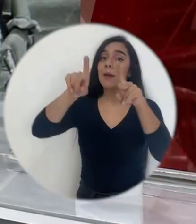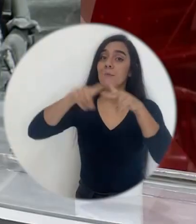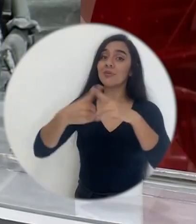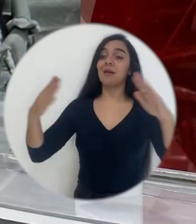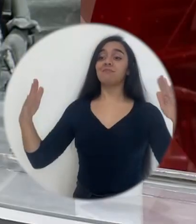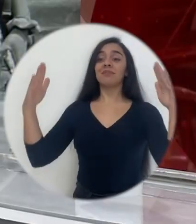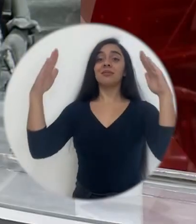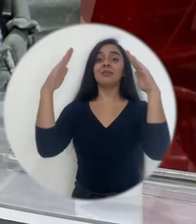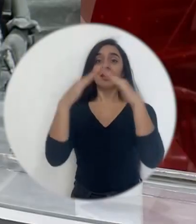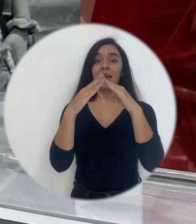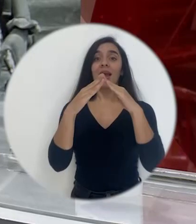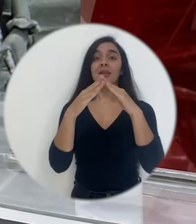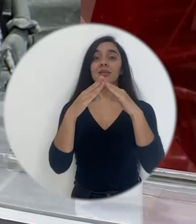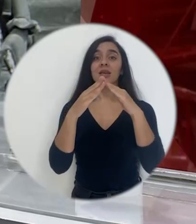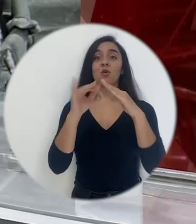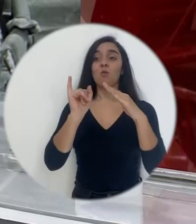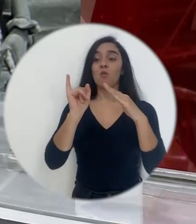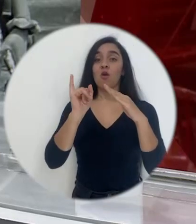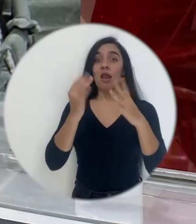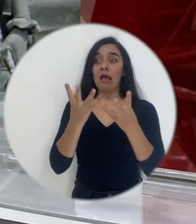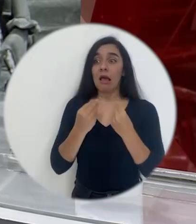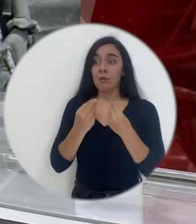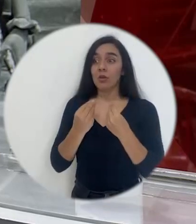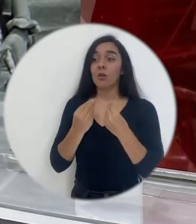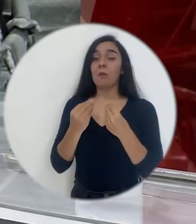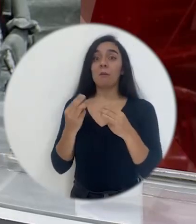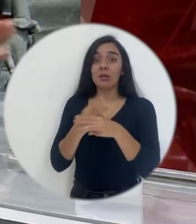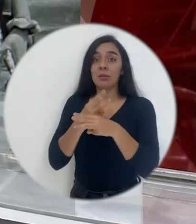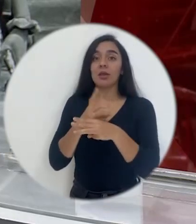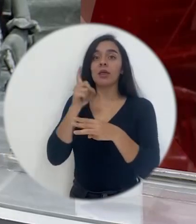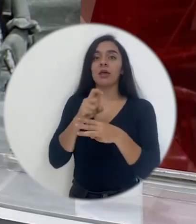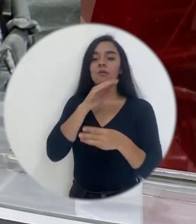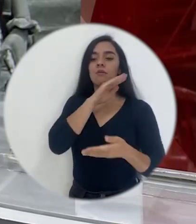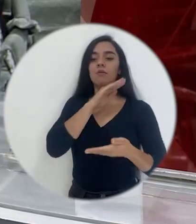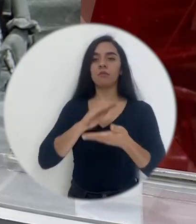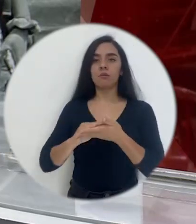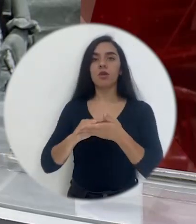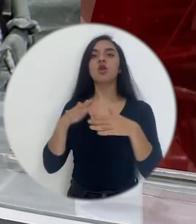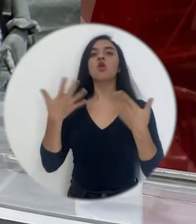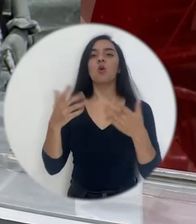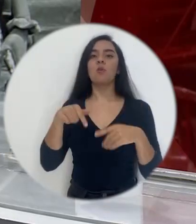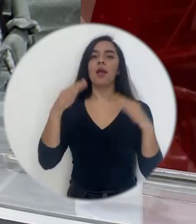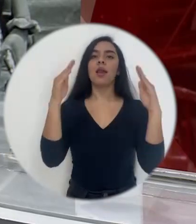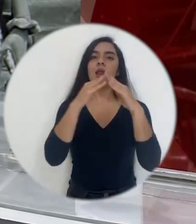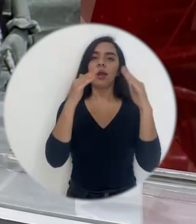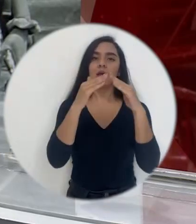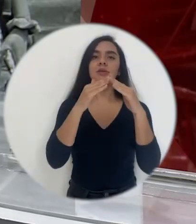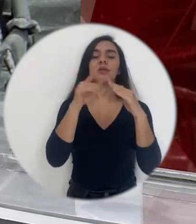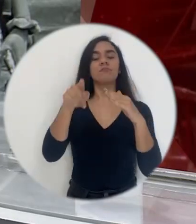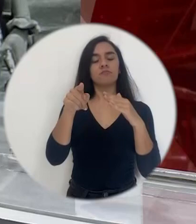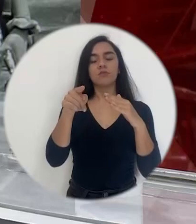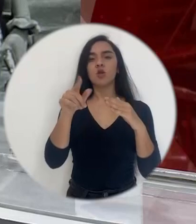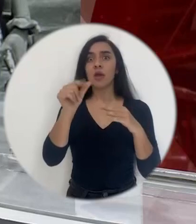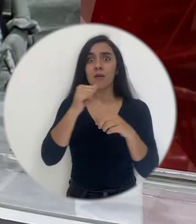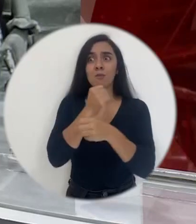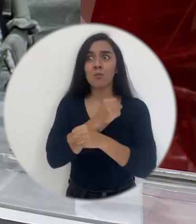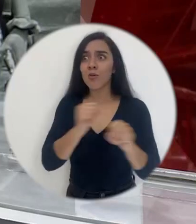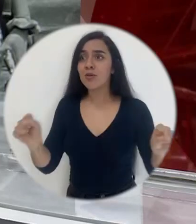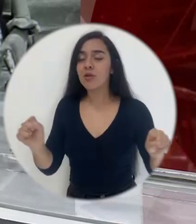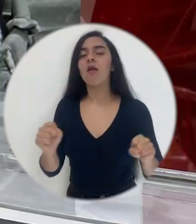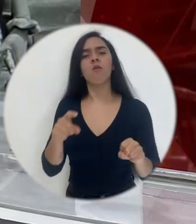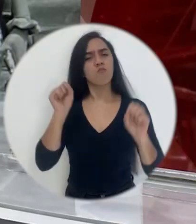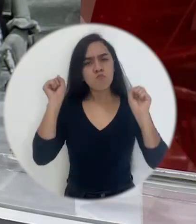queremos romper con esta fobia la matemática definitivamente tenemos que empezar a hablar la matemática en casa no es imposible